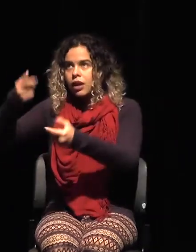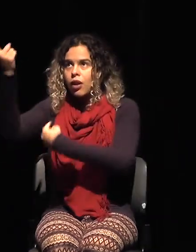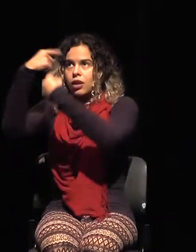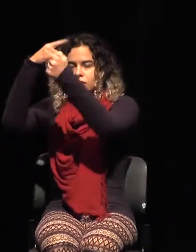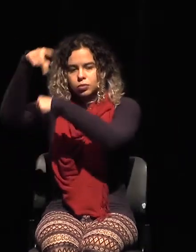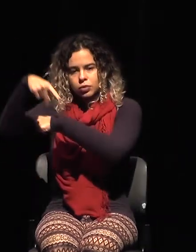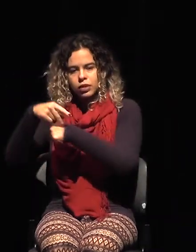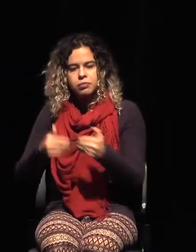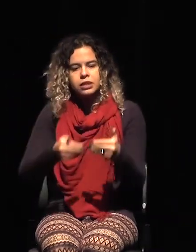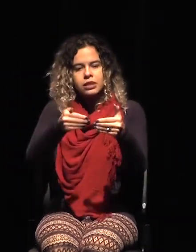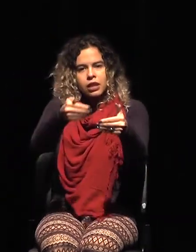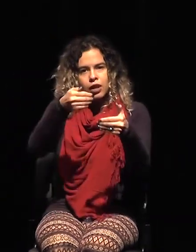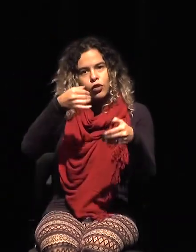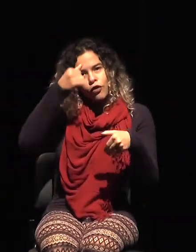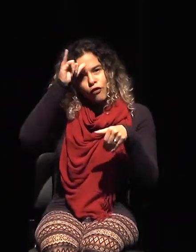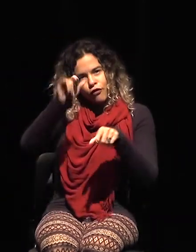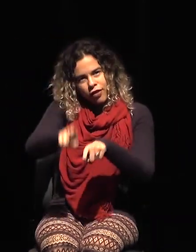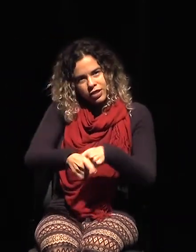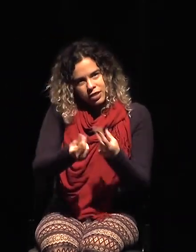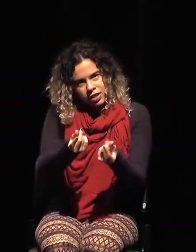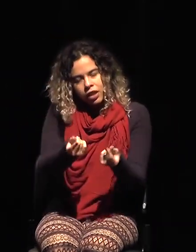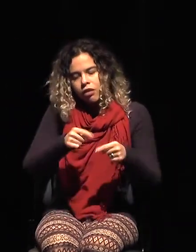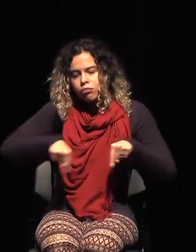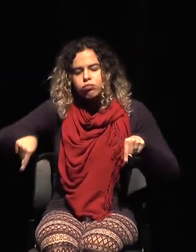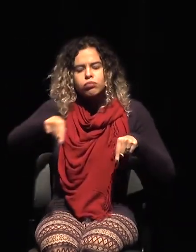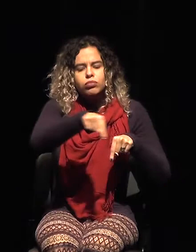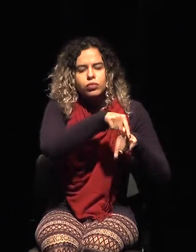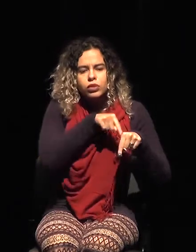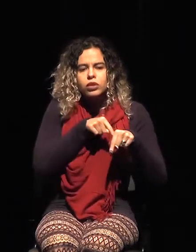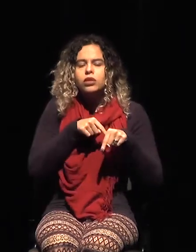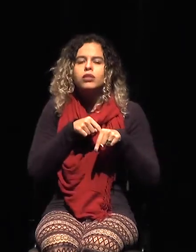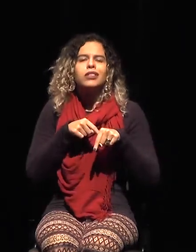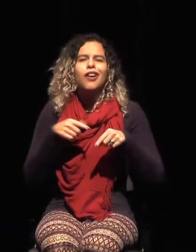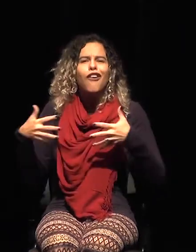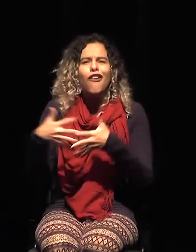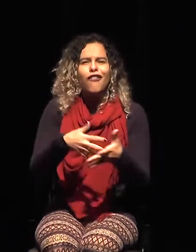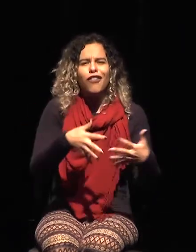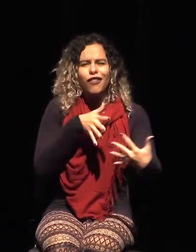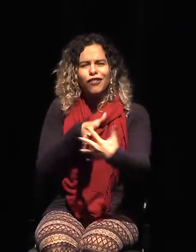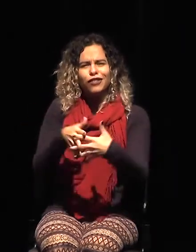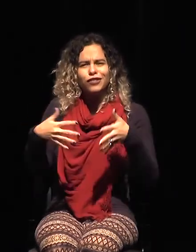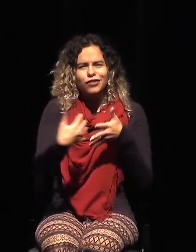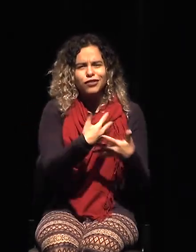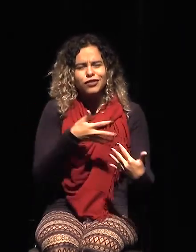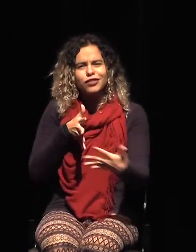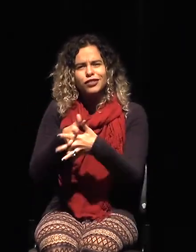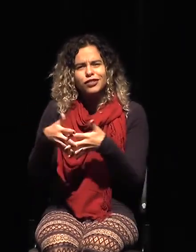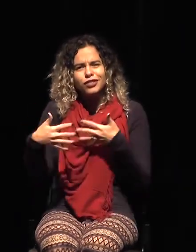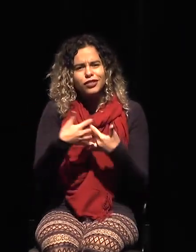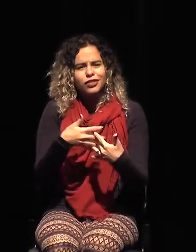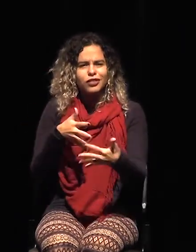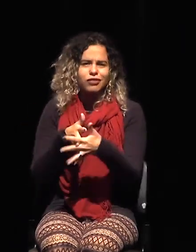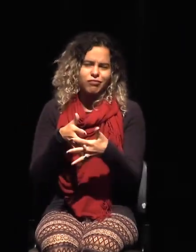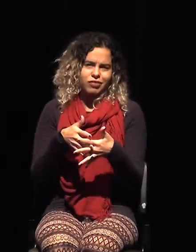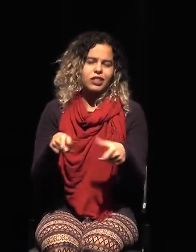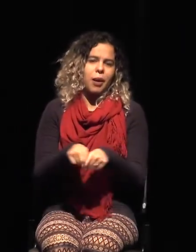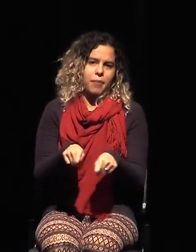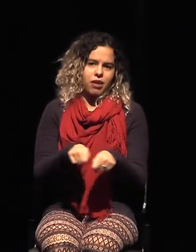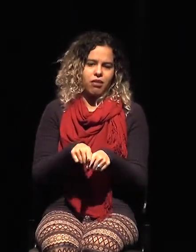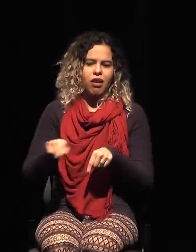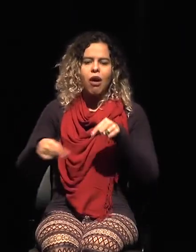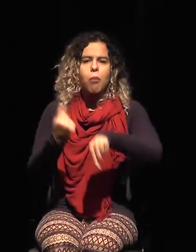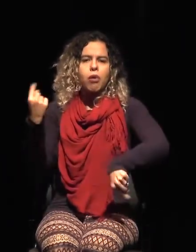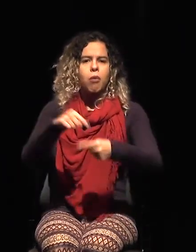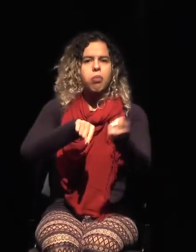administrativa y los conflictos son abusivamente también dejados de lado. Aquí, desde el punto de vista